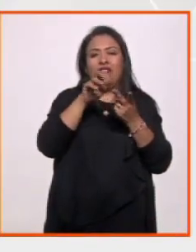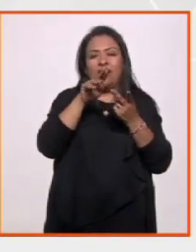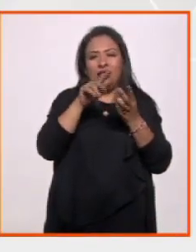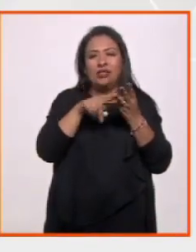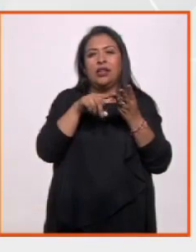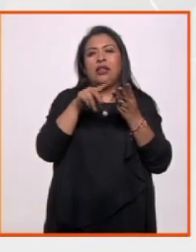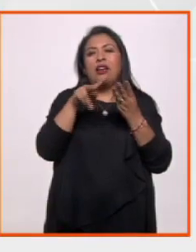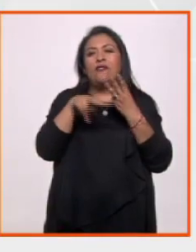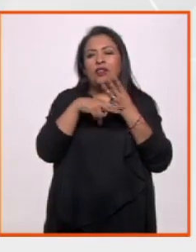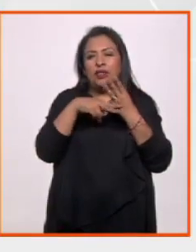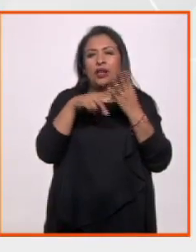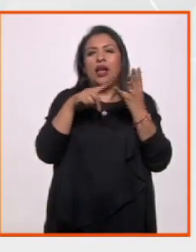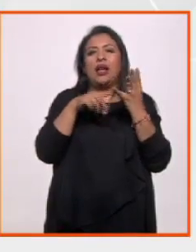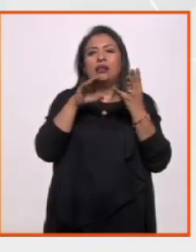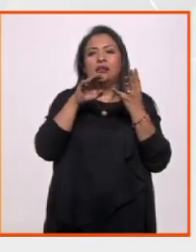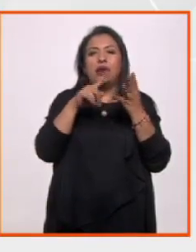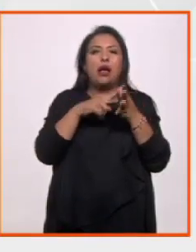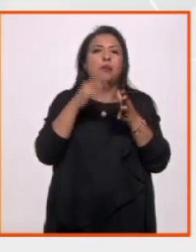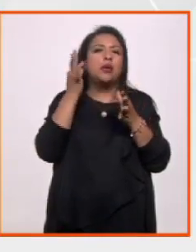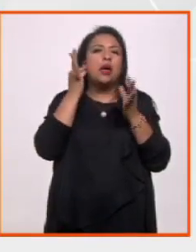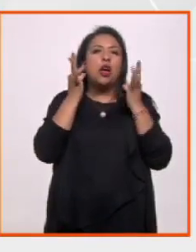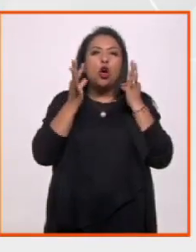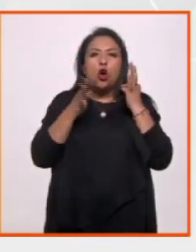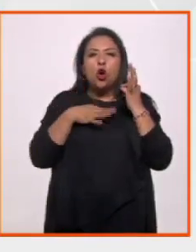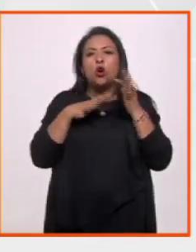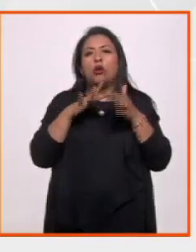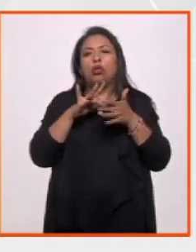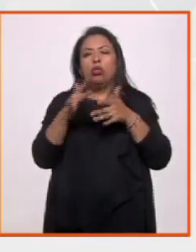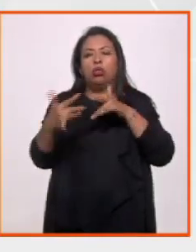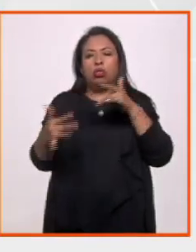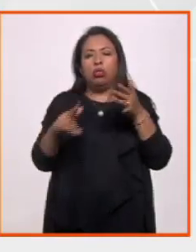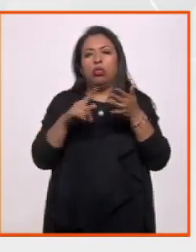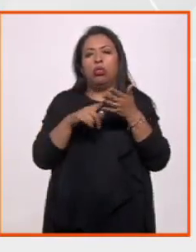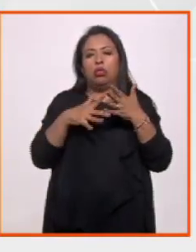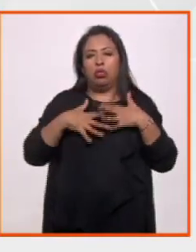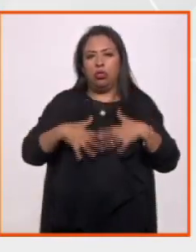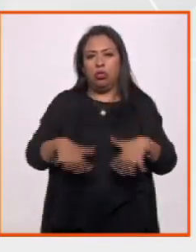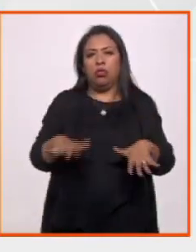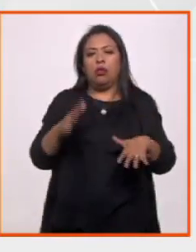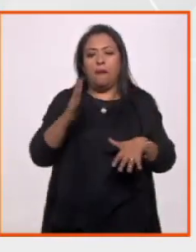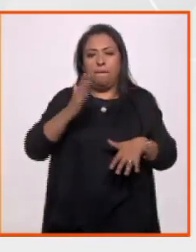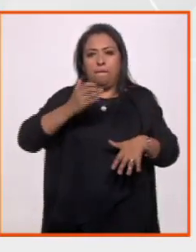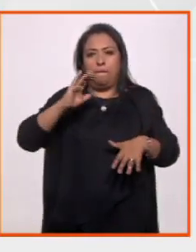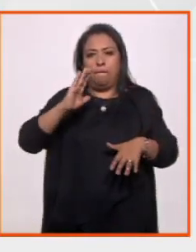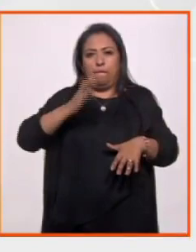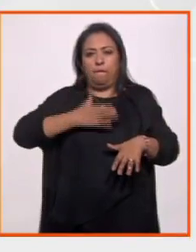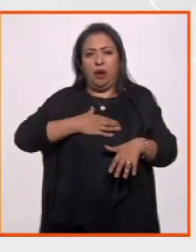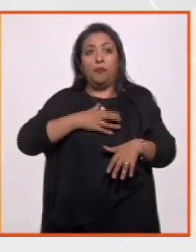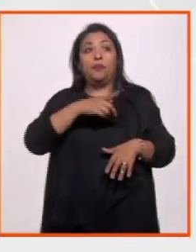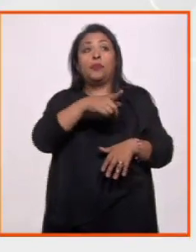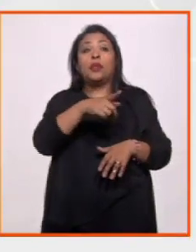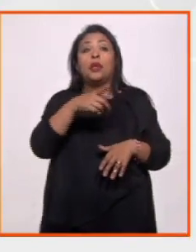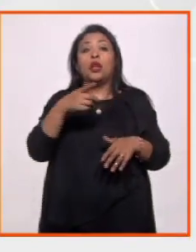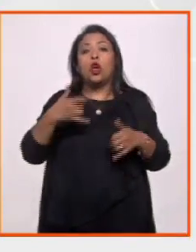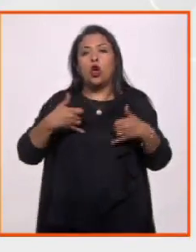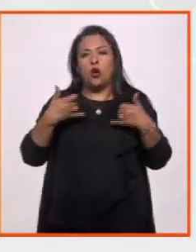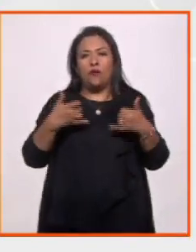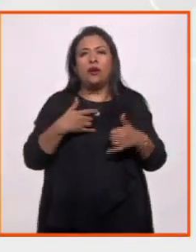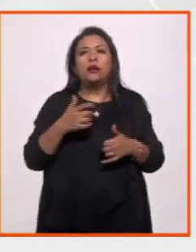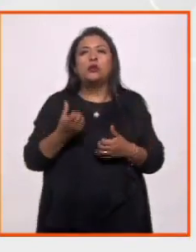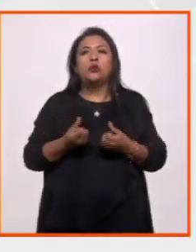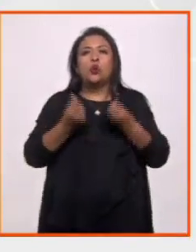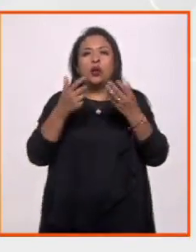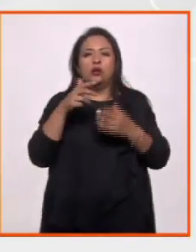vitrales, cerámica, joyería, esmaltes, textiles y estampado. Los chicos de esta generación son 58